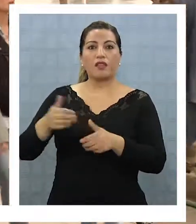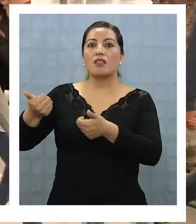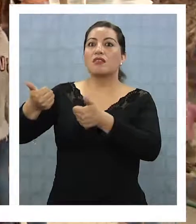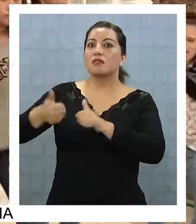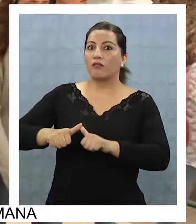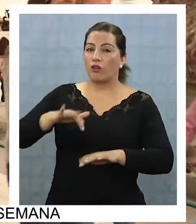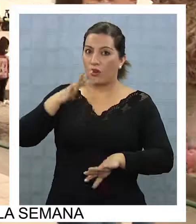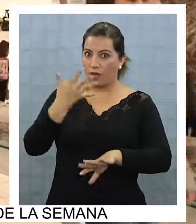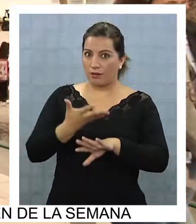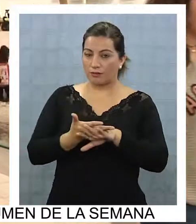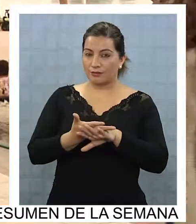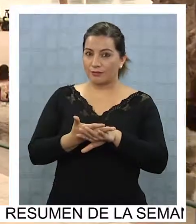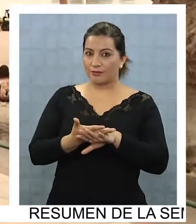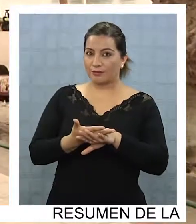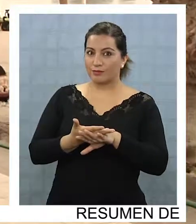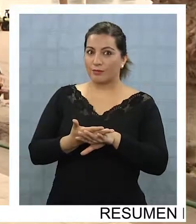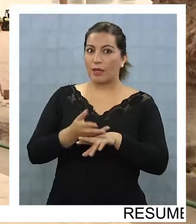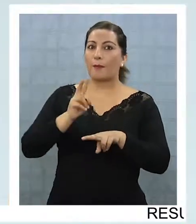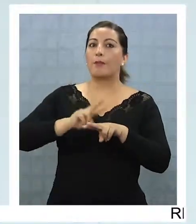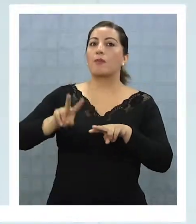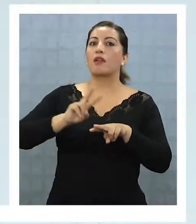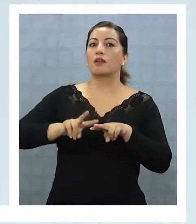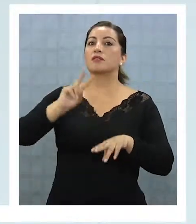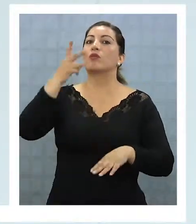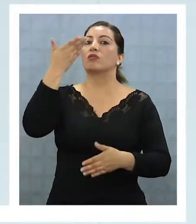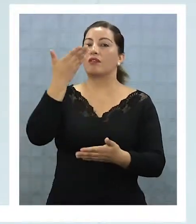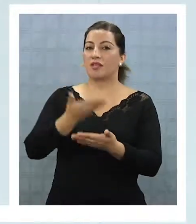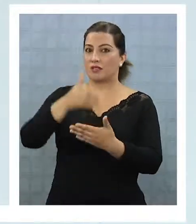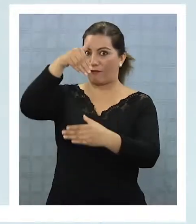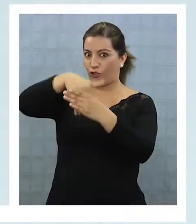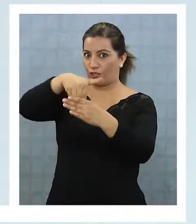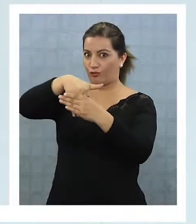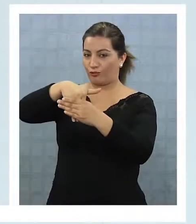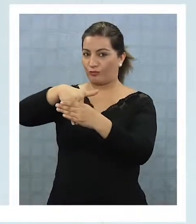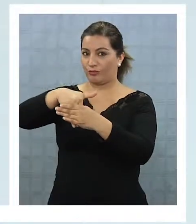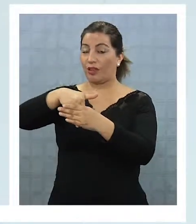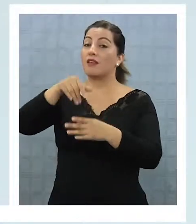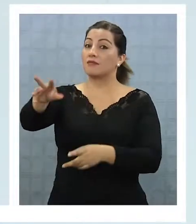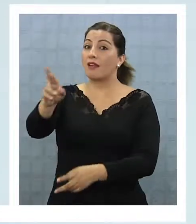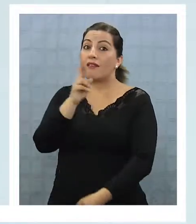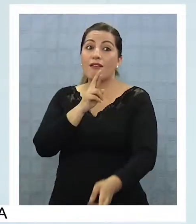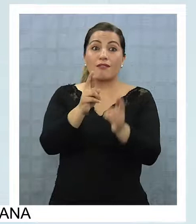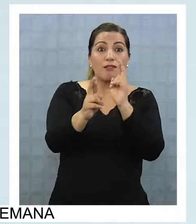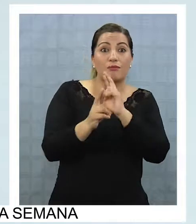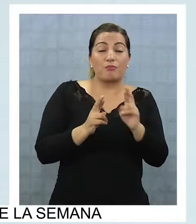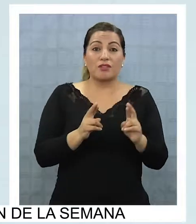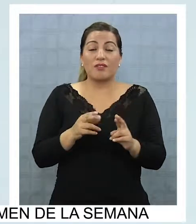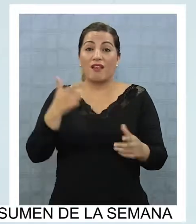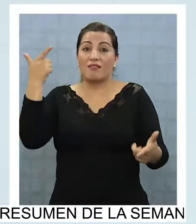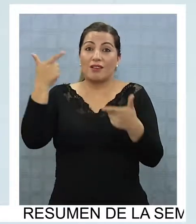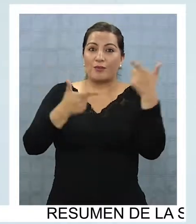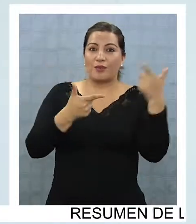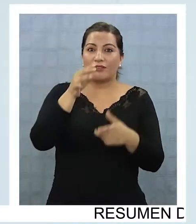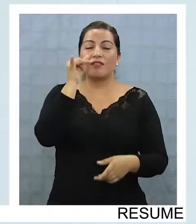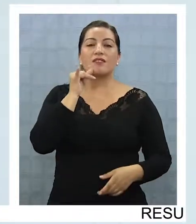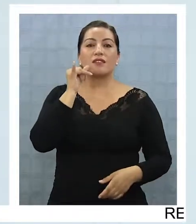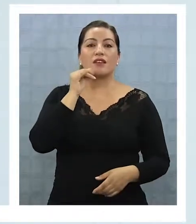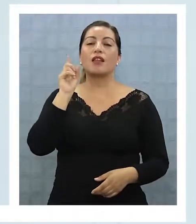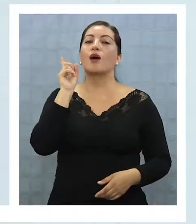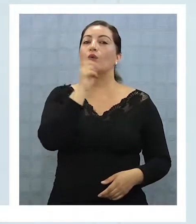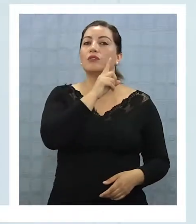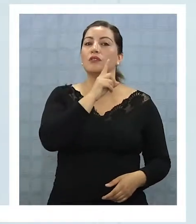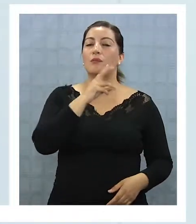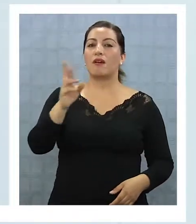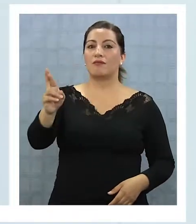en día es preparar la segunda vuelta. Son los resultados y las reacciones que dejó en la política local la última encuesta